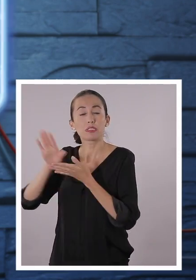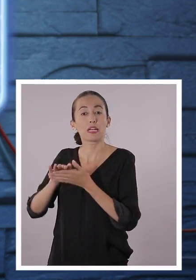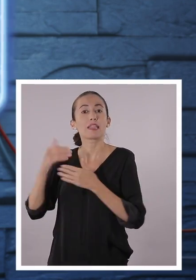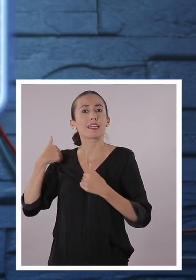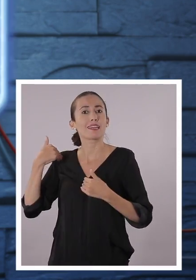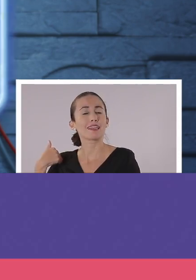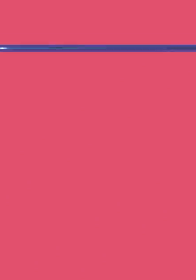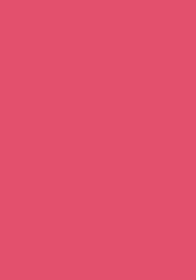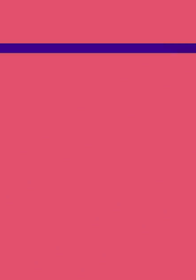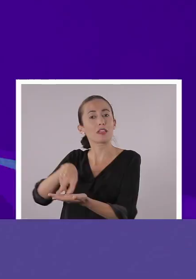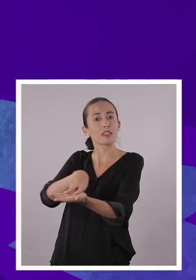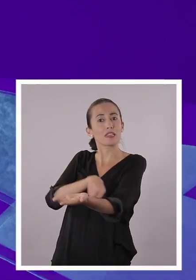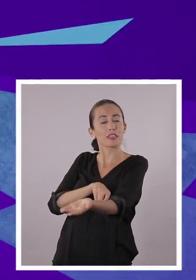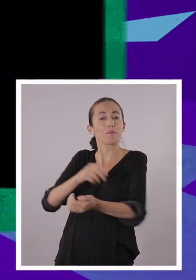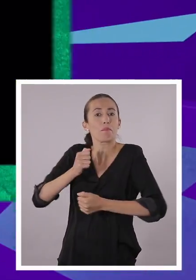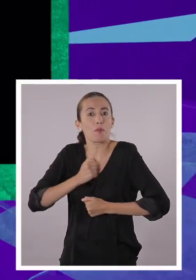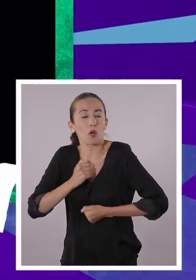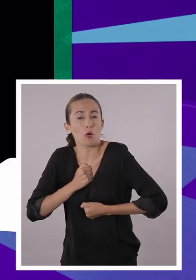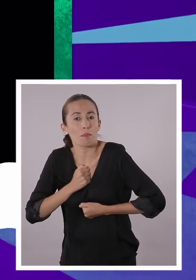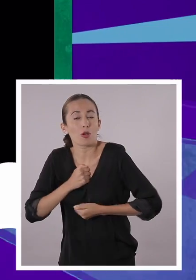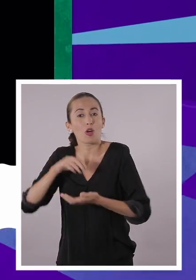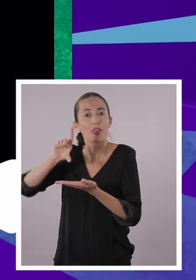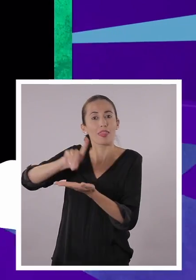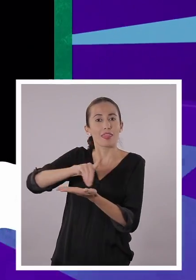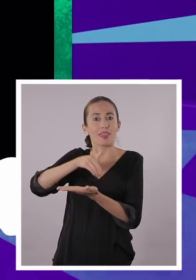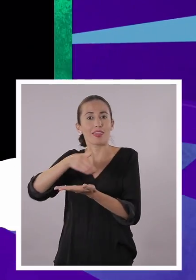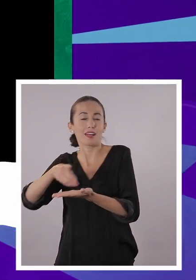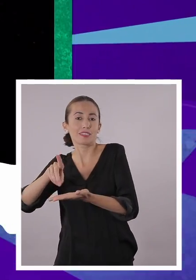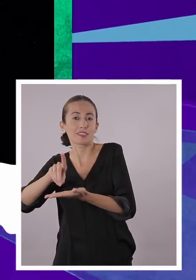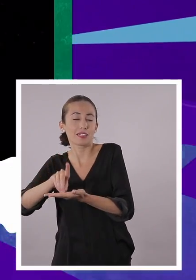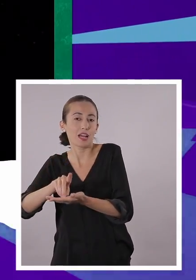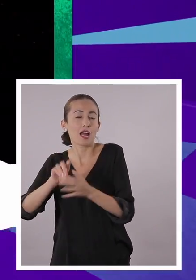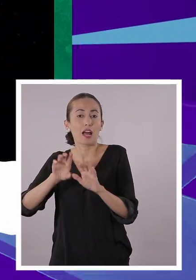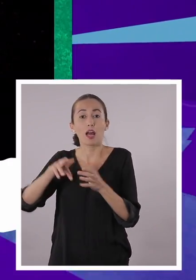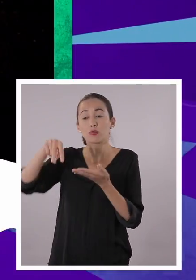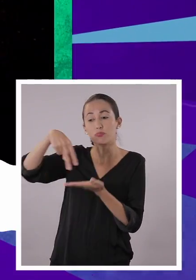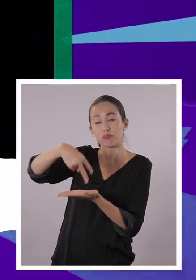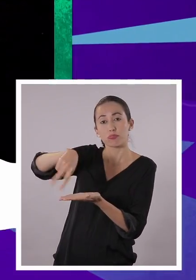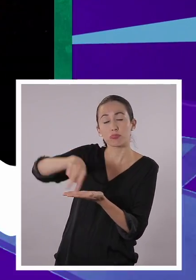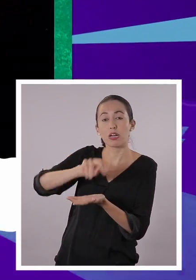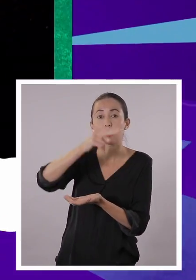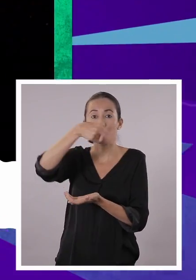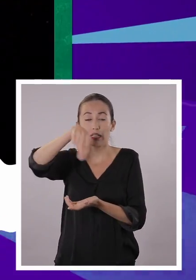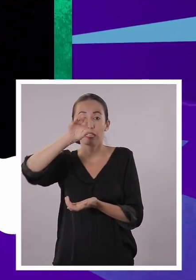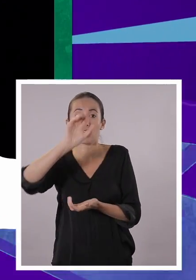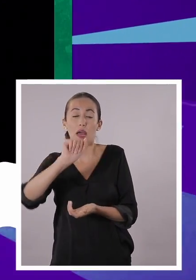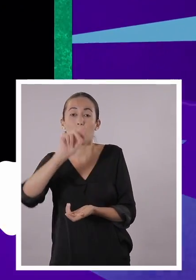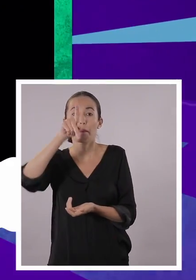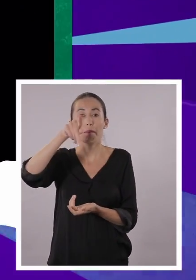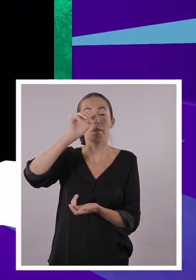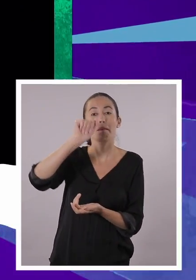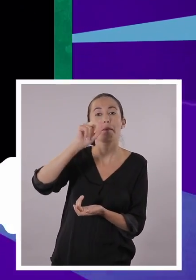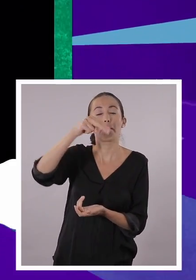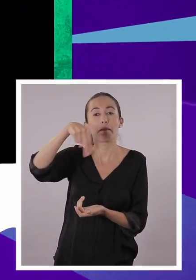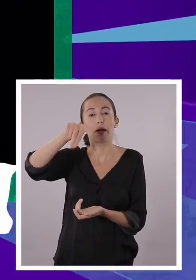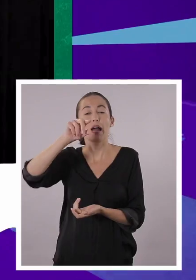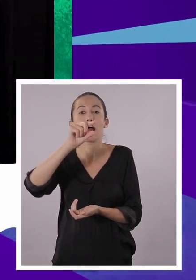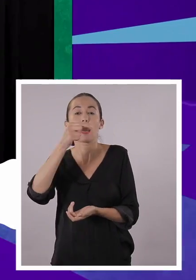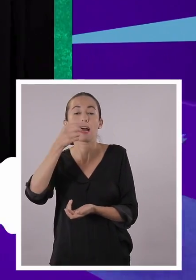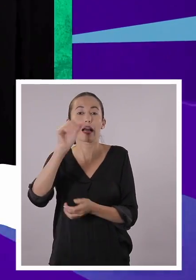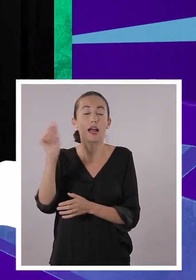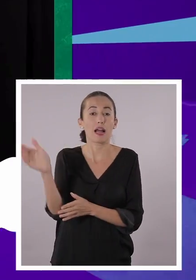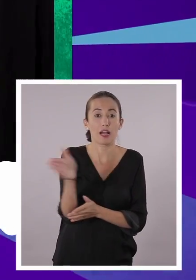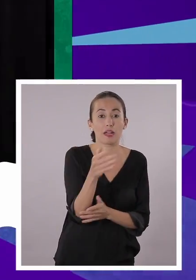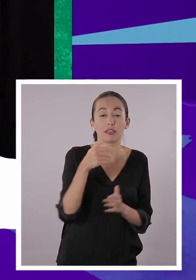danza que tenía su propio nombre, ñapanga. Este era un baile que era considerado obsceno y no acorde